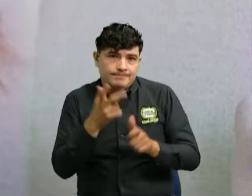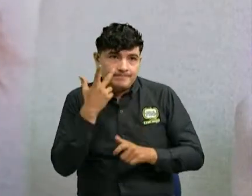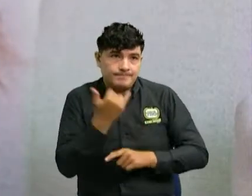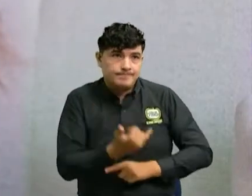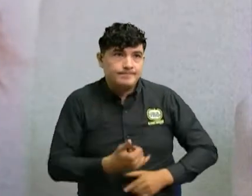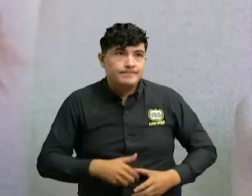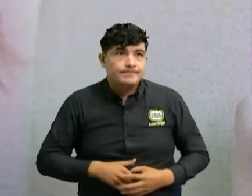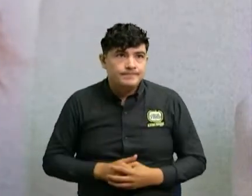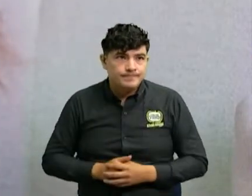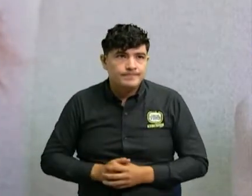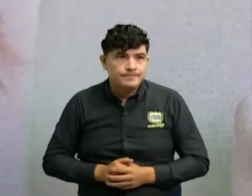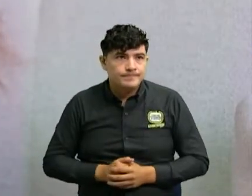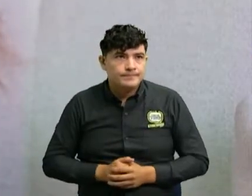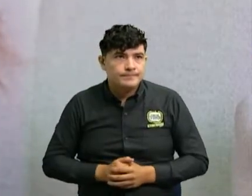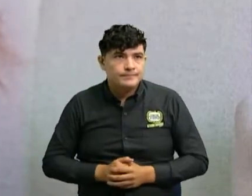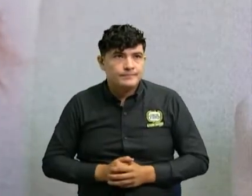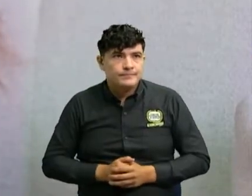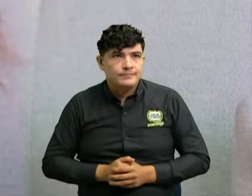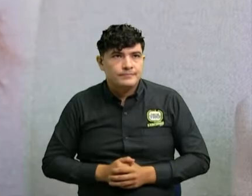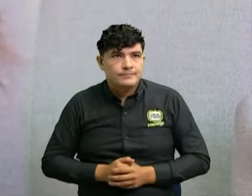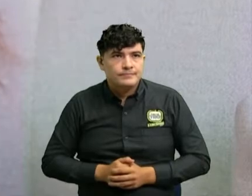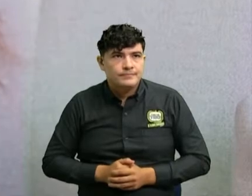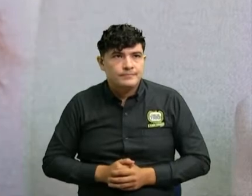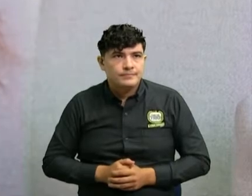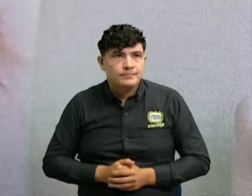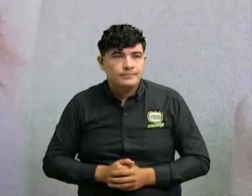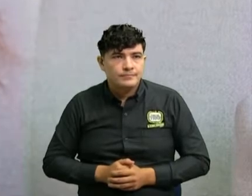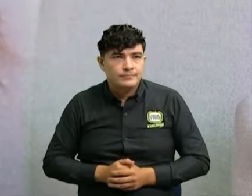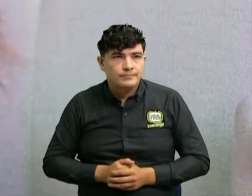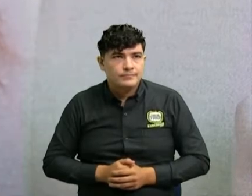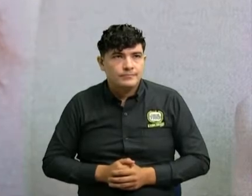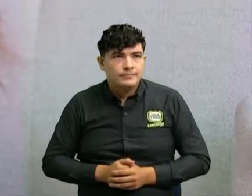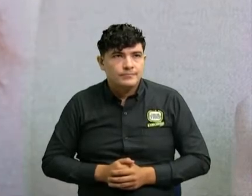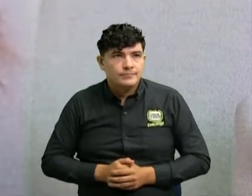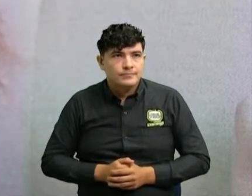bancarias, organismos del Estado o reconocidas empresas.